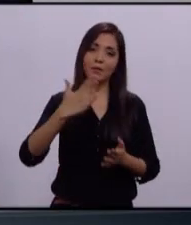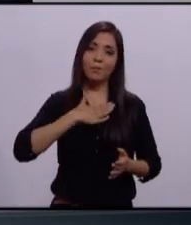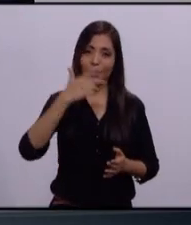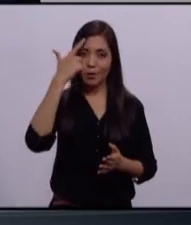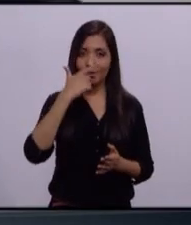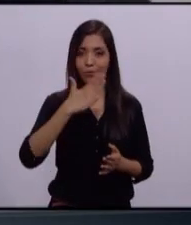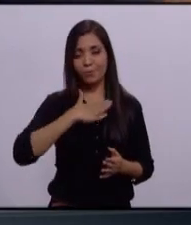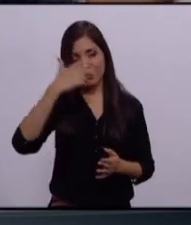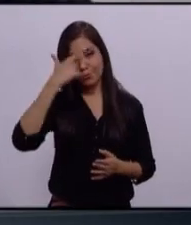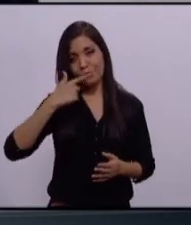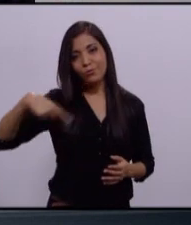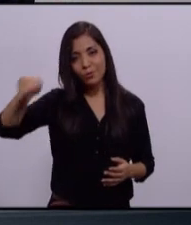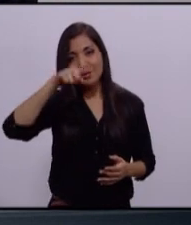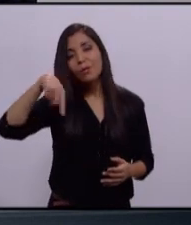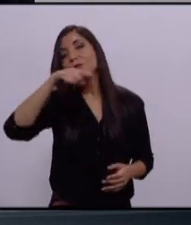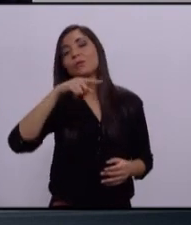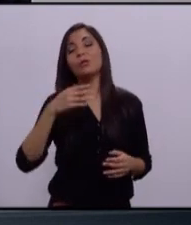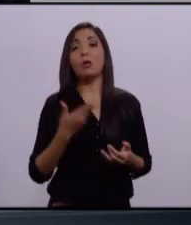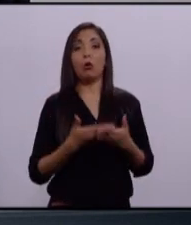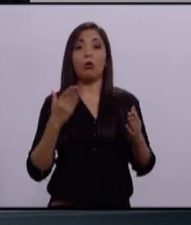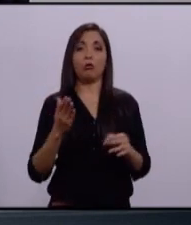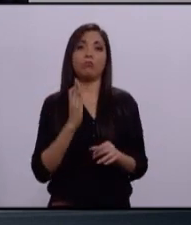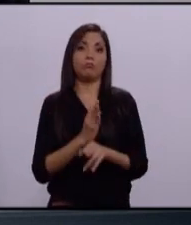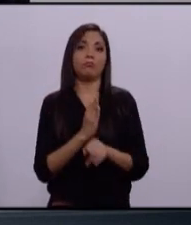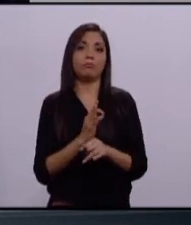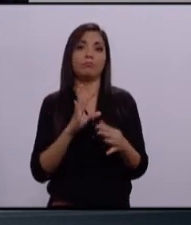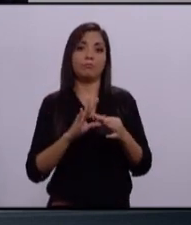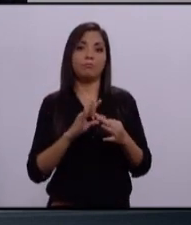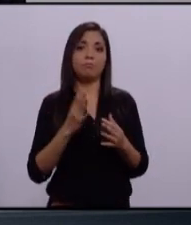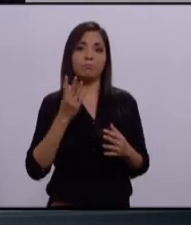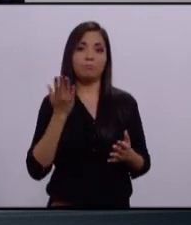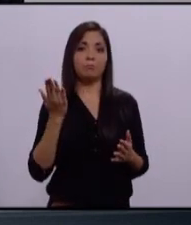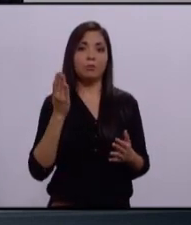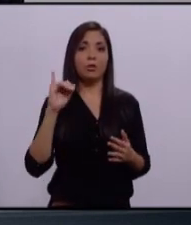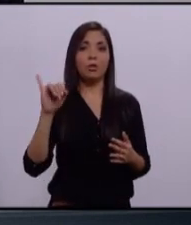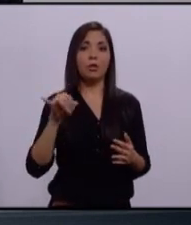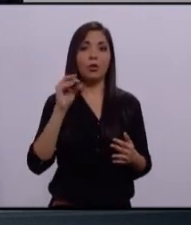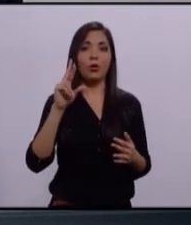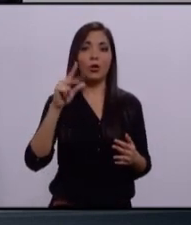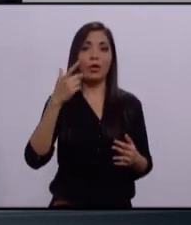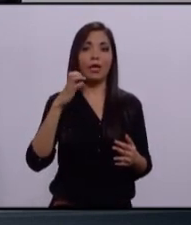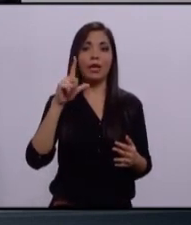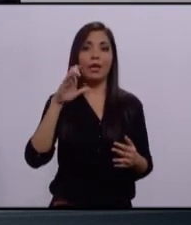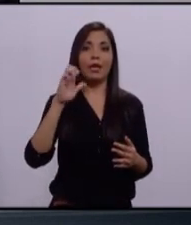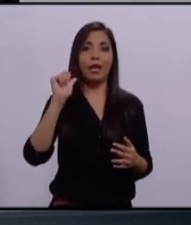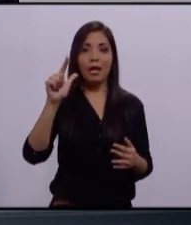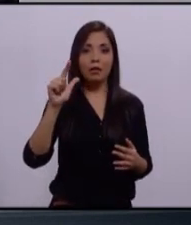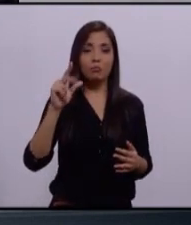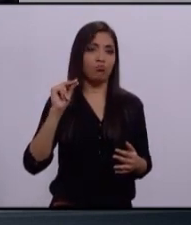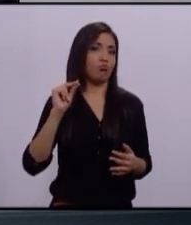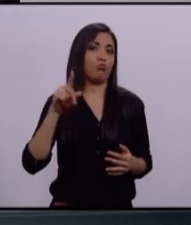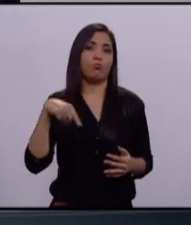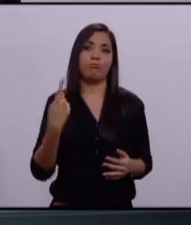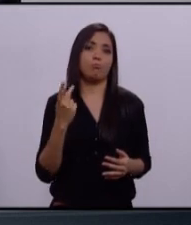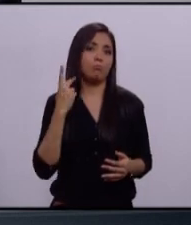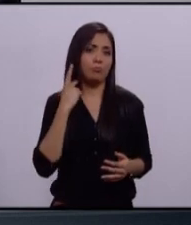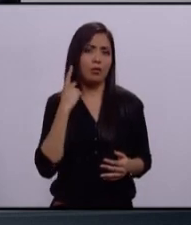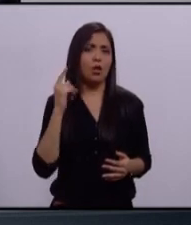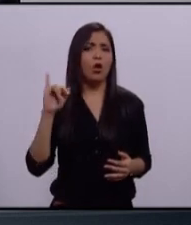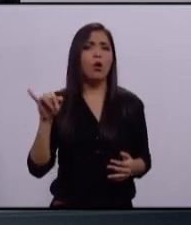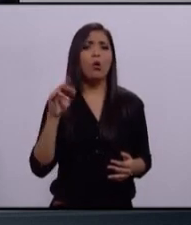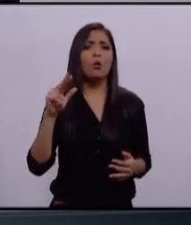a todos. Ahora sí que Jorge Leal no es político. Jorge Leal participa